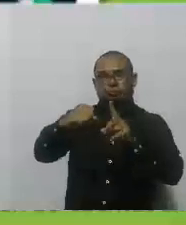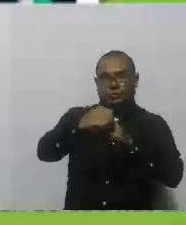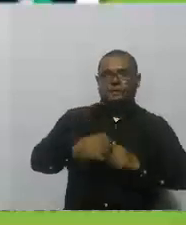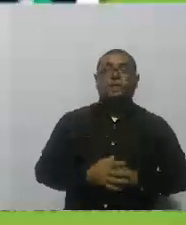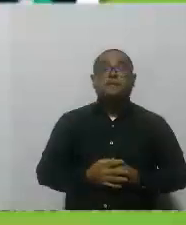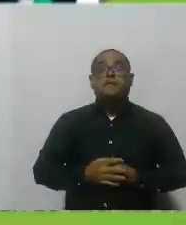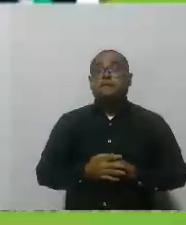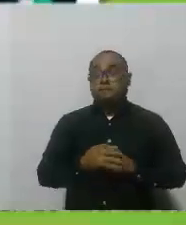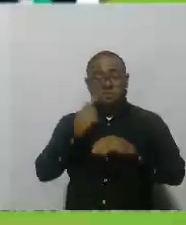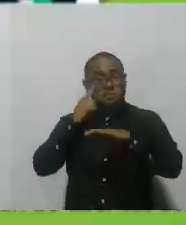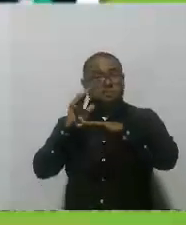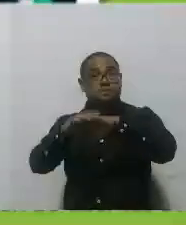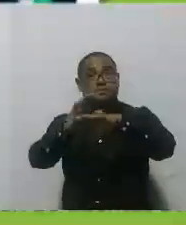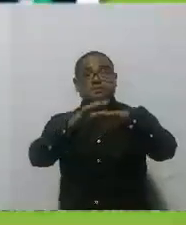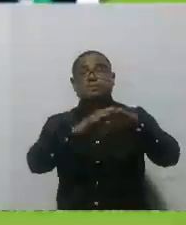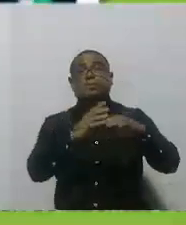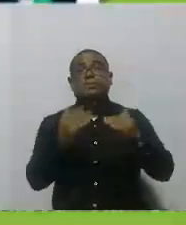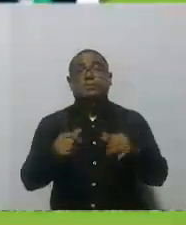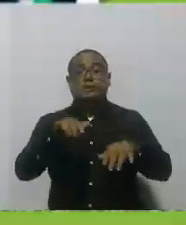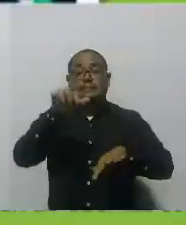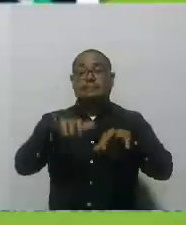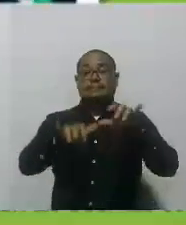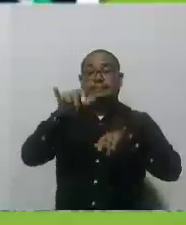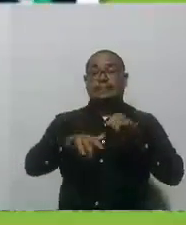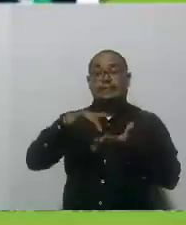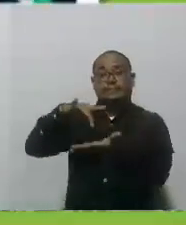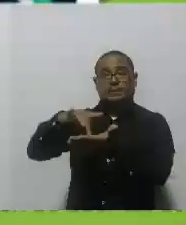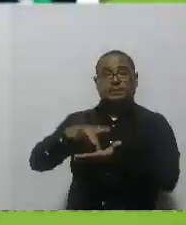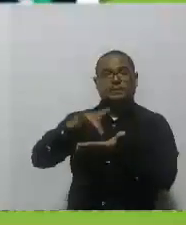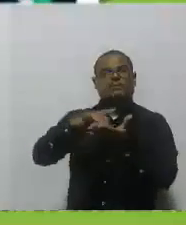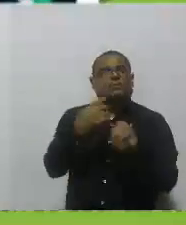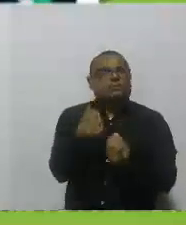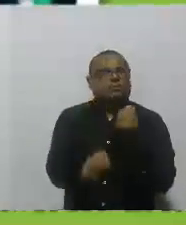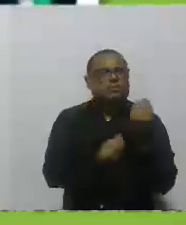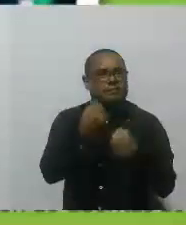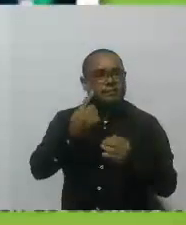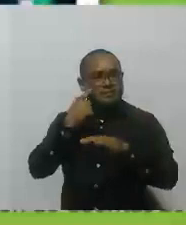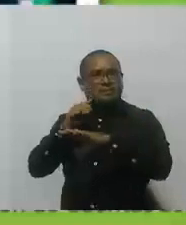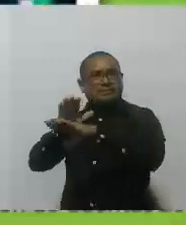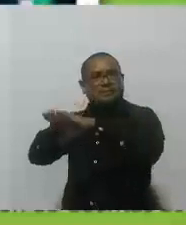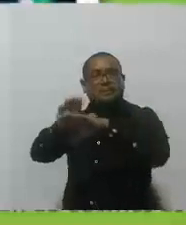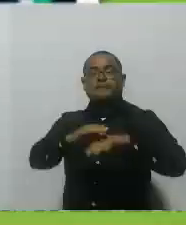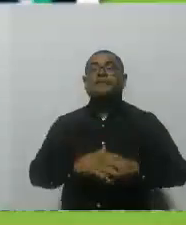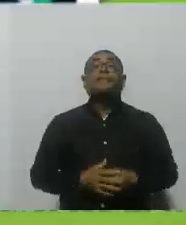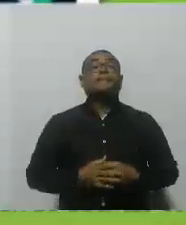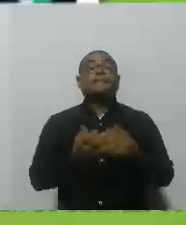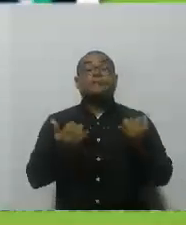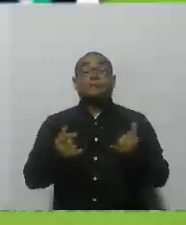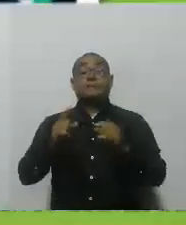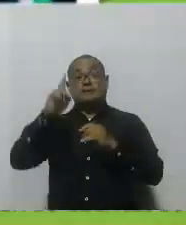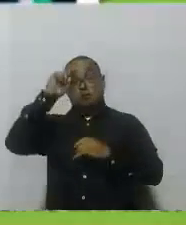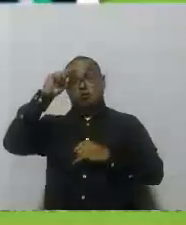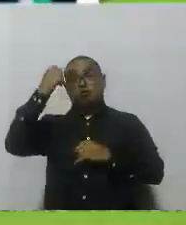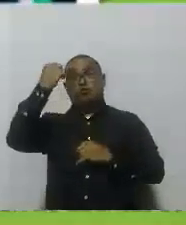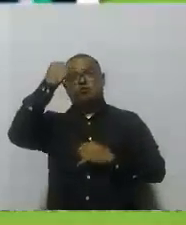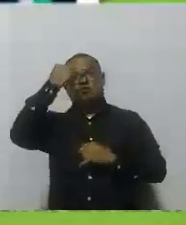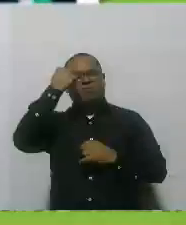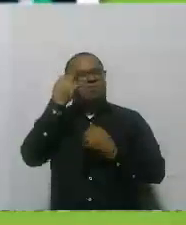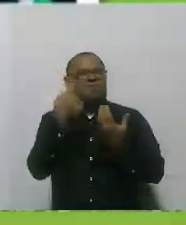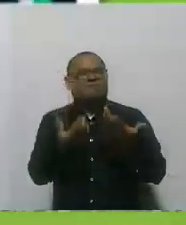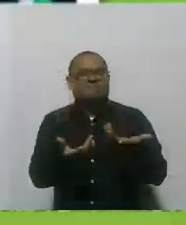Contarles qué hemos hecho desde la Secretaría de Participación. En este gobierno hemos